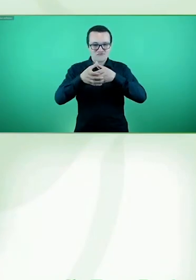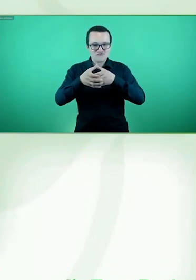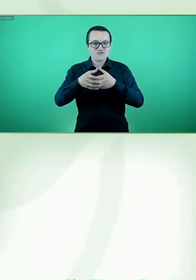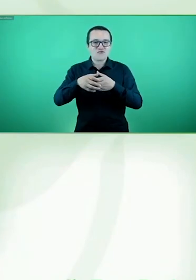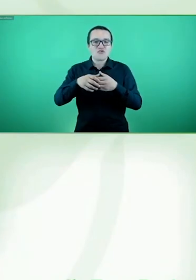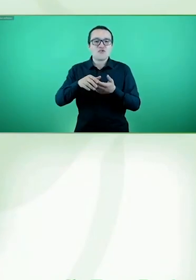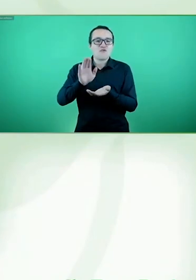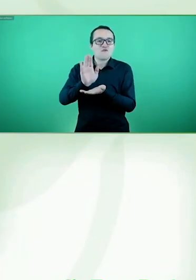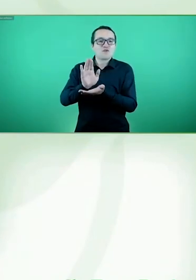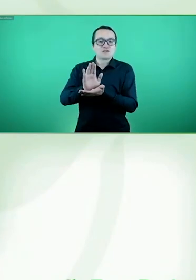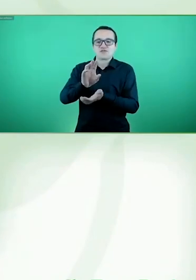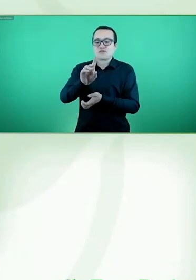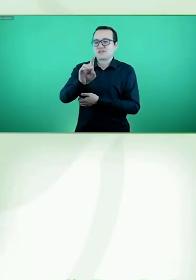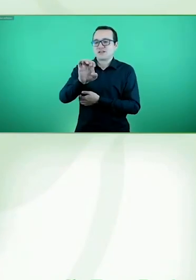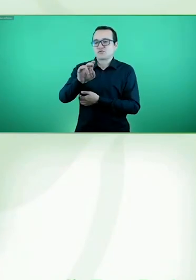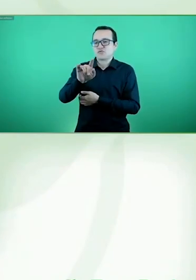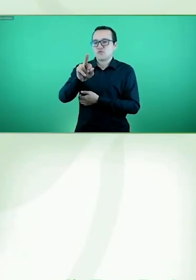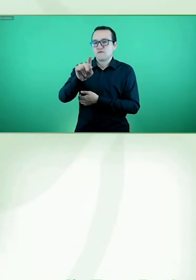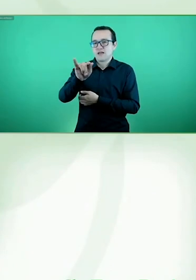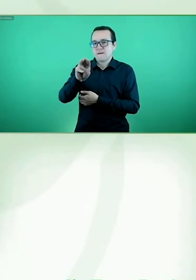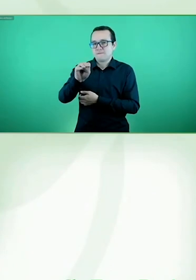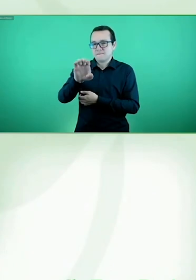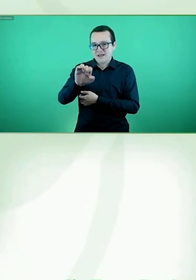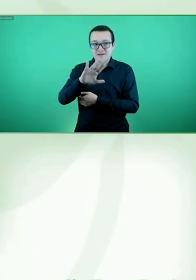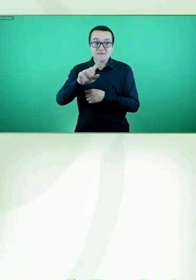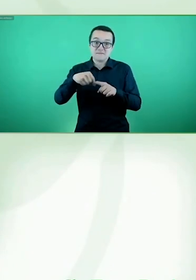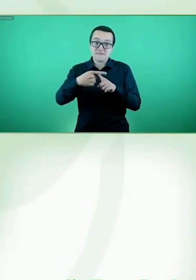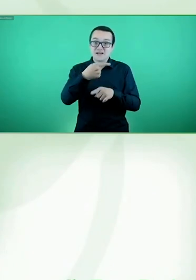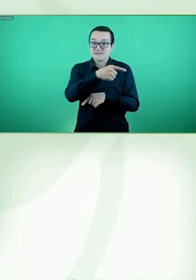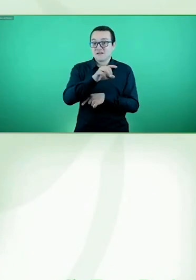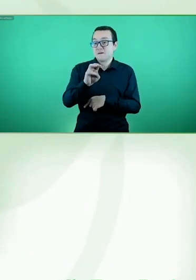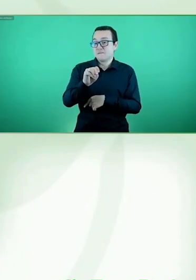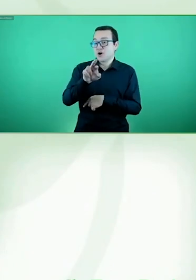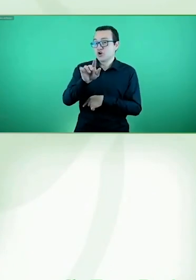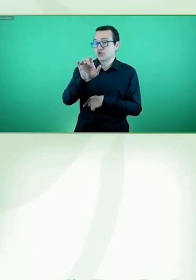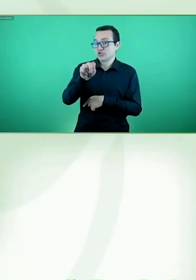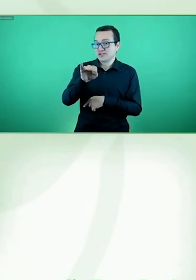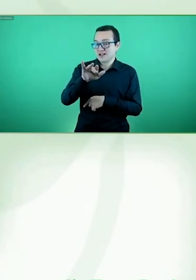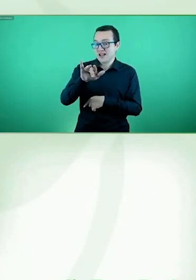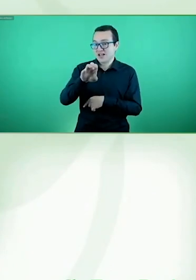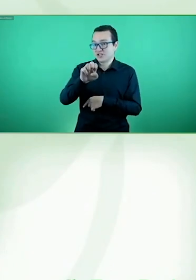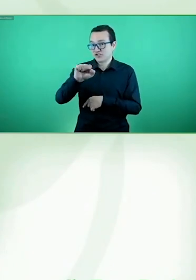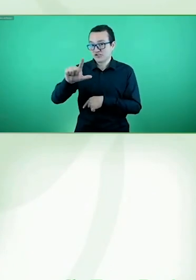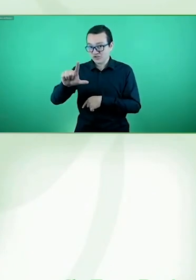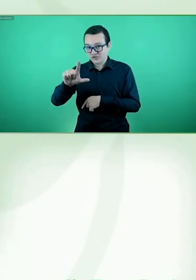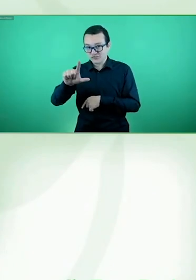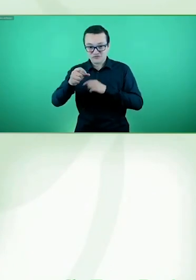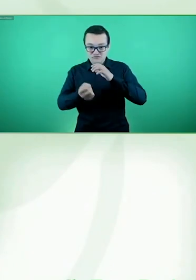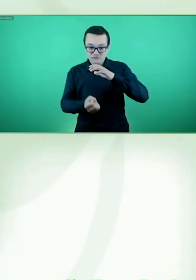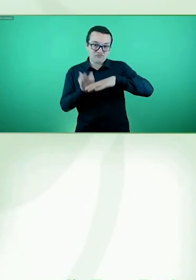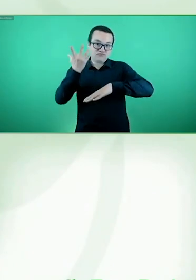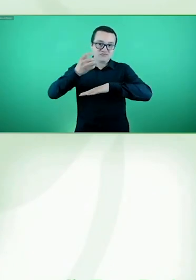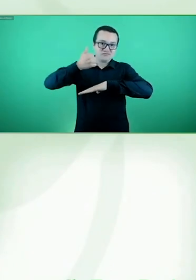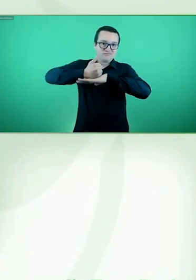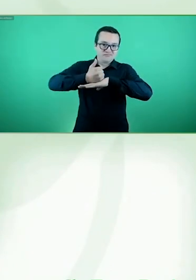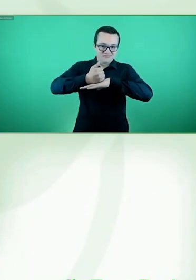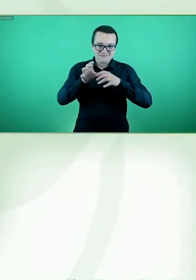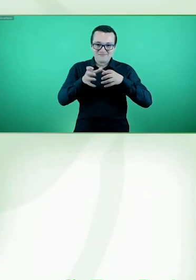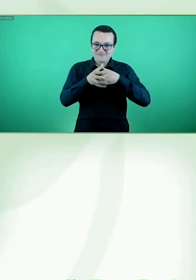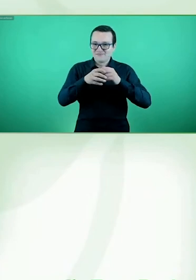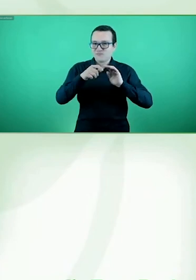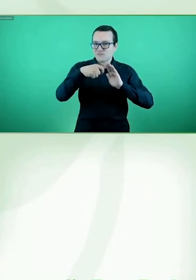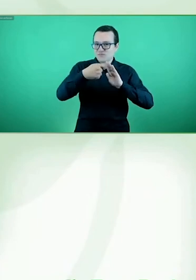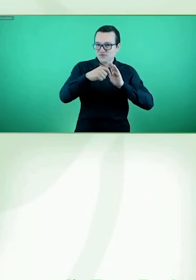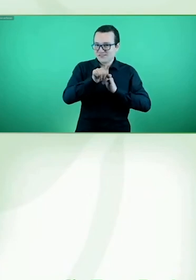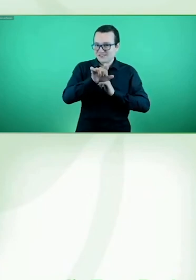creador del Zero Project y de la Fundación Excel por este cierre que renueva la colaboración entre